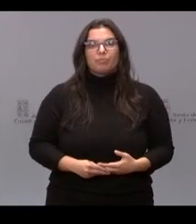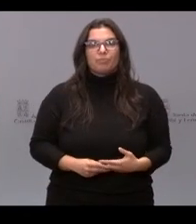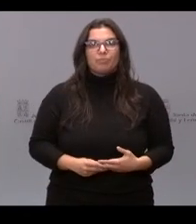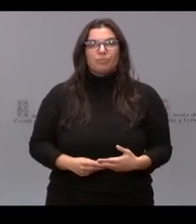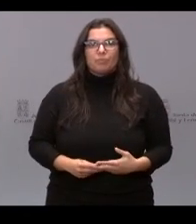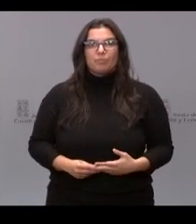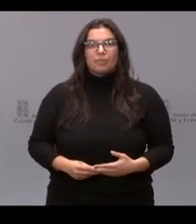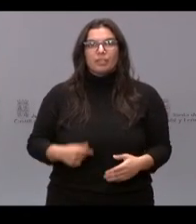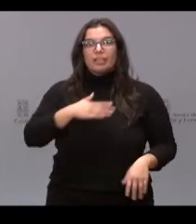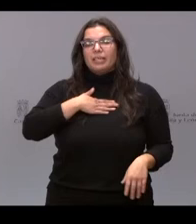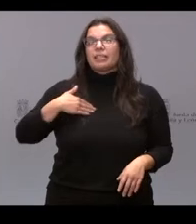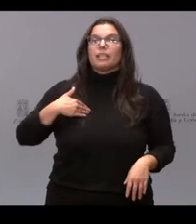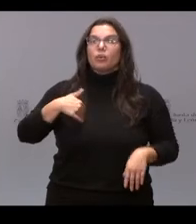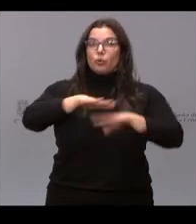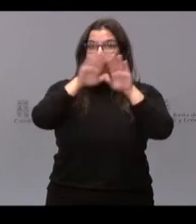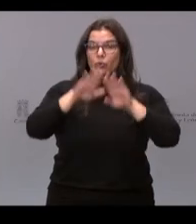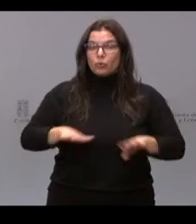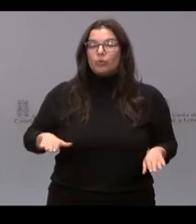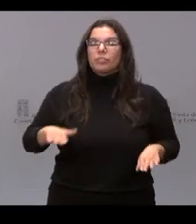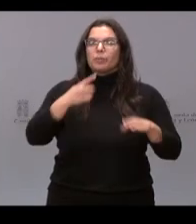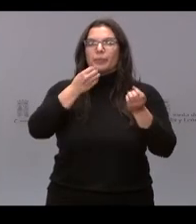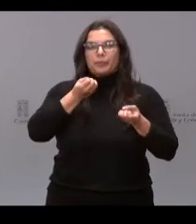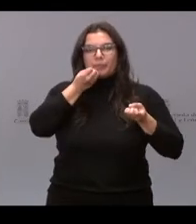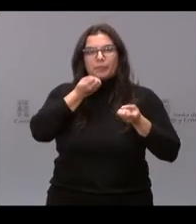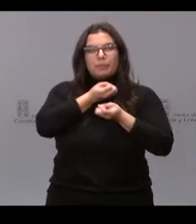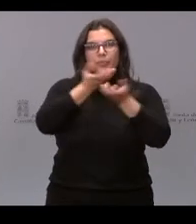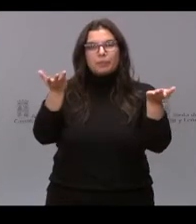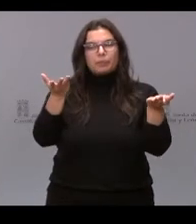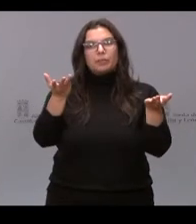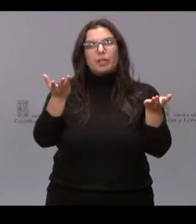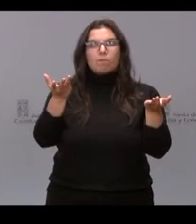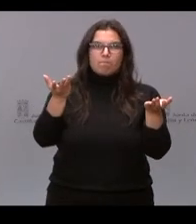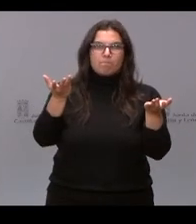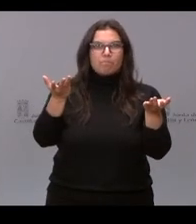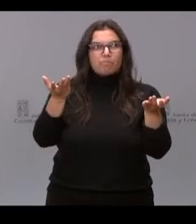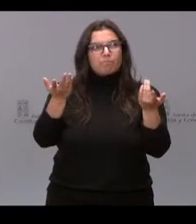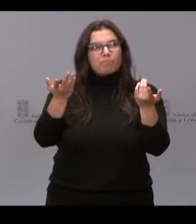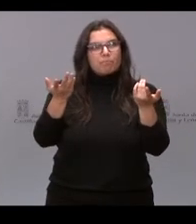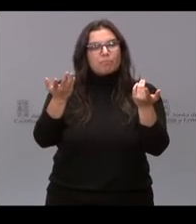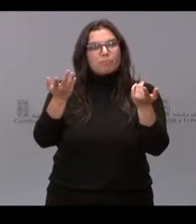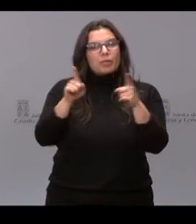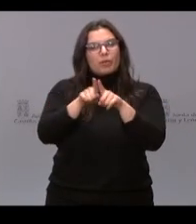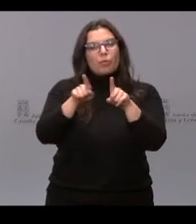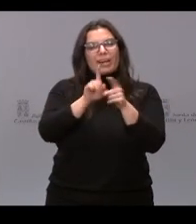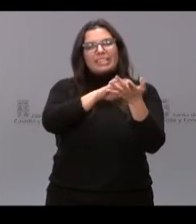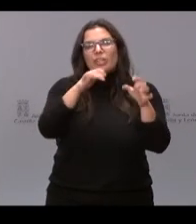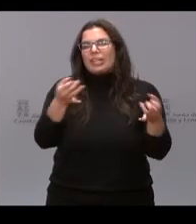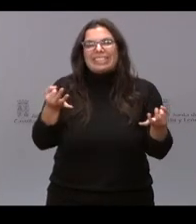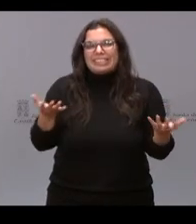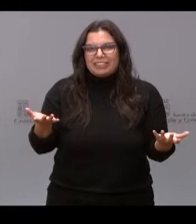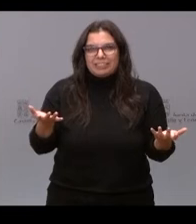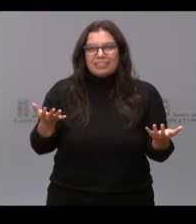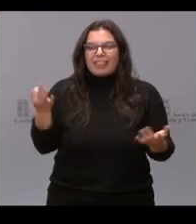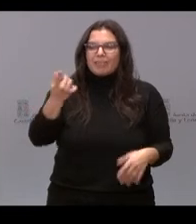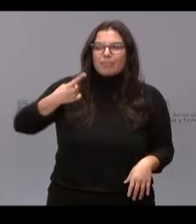Yo quiero acabar lanzando un mensaje de lo que es Castilla y León y de lo que tenéis